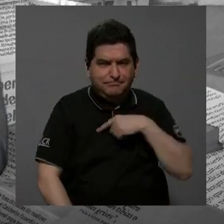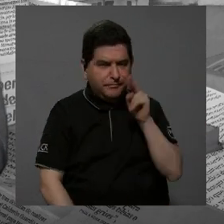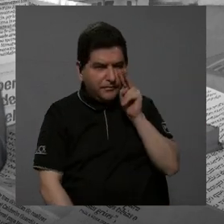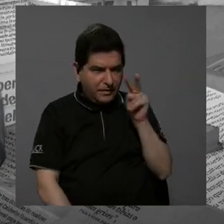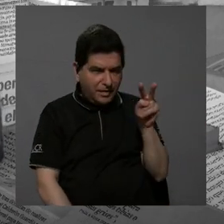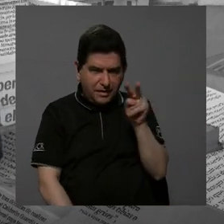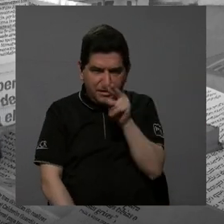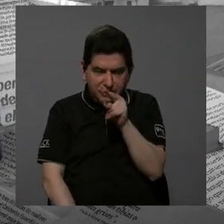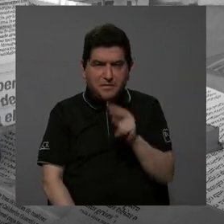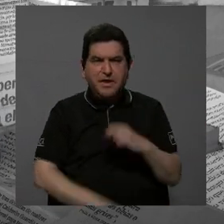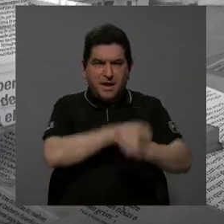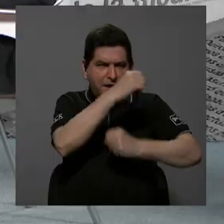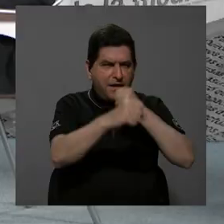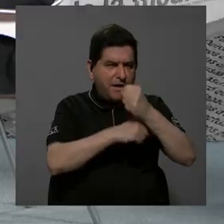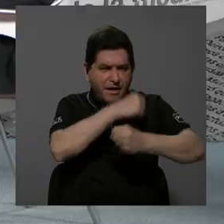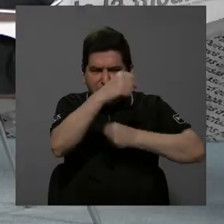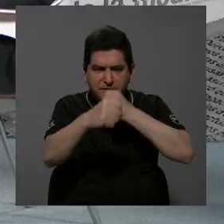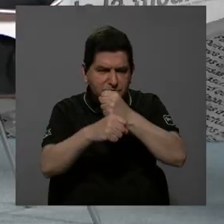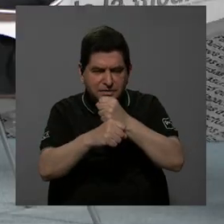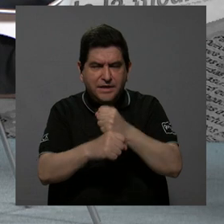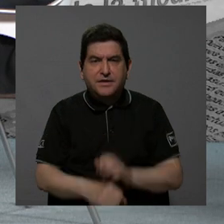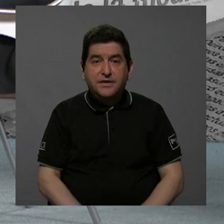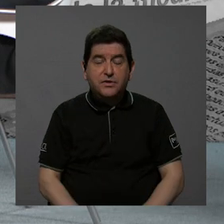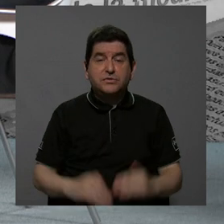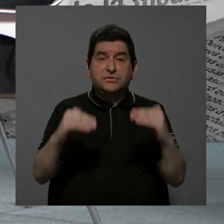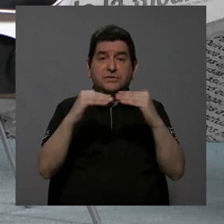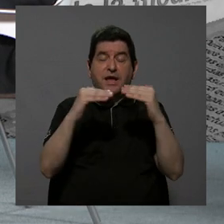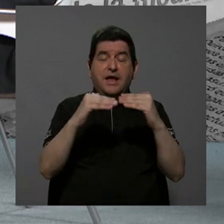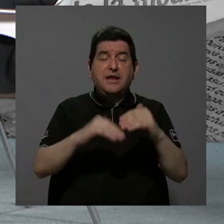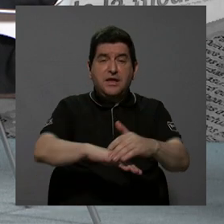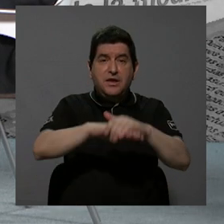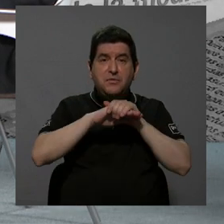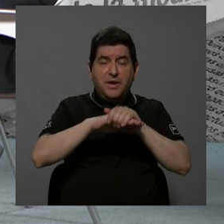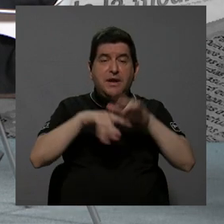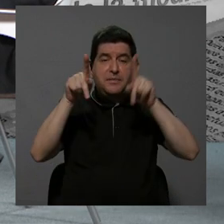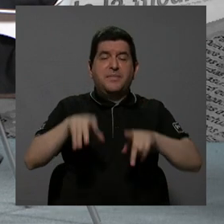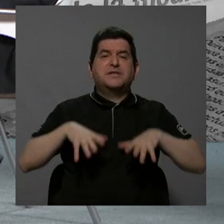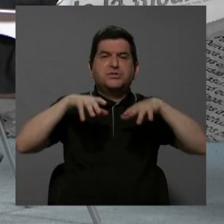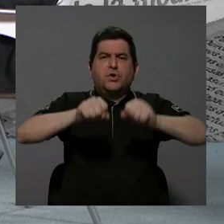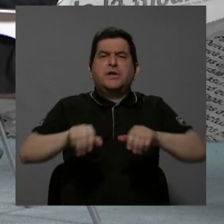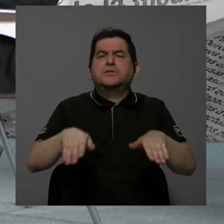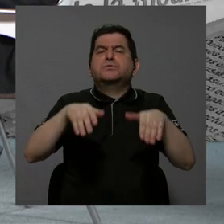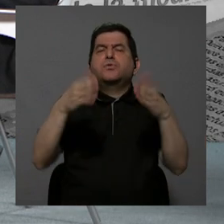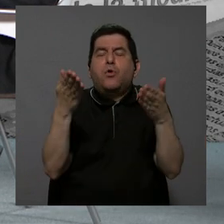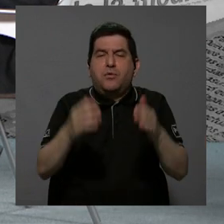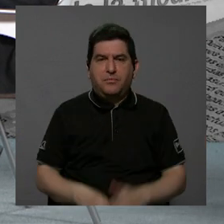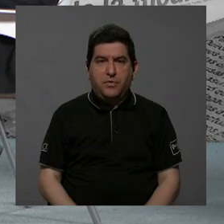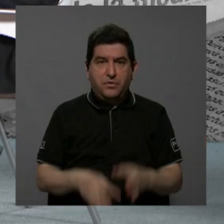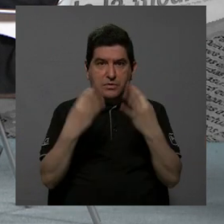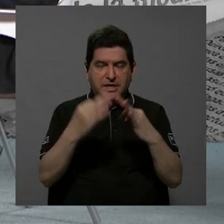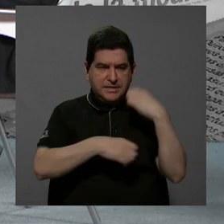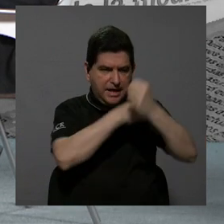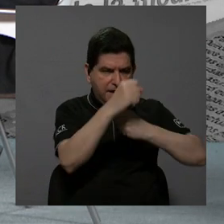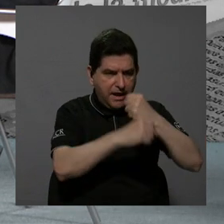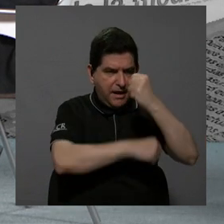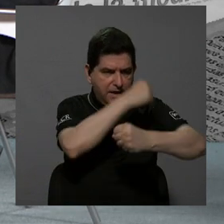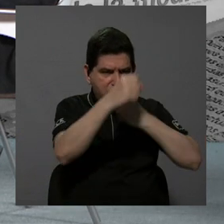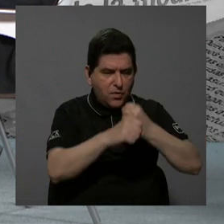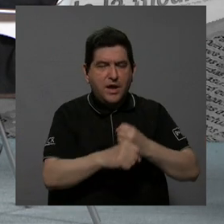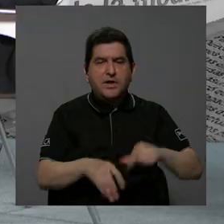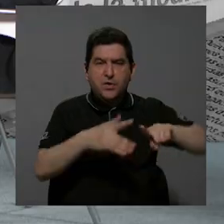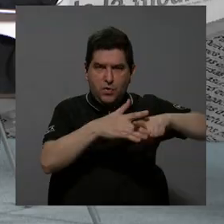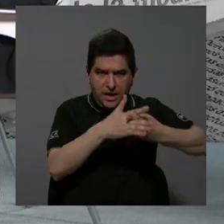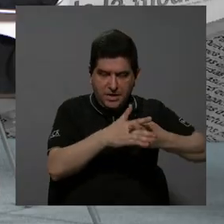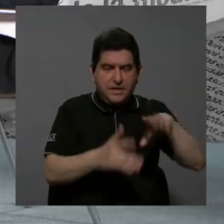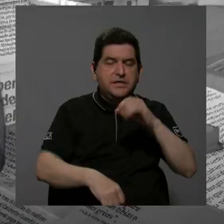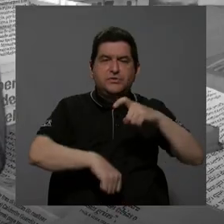dentro de algunos años, cómo es el nivel de inglés de estas personas cuando se gradúan. Porque la idea es poder hacerlo todos los años al inicio y empezar a hacerlo